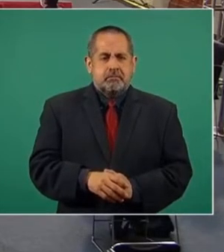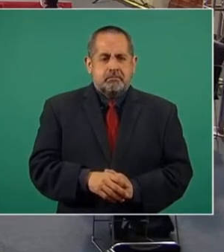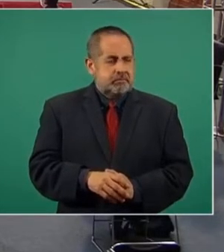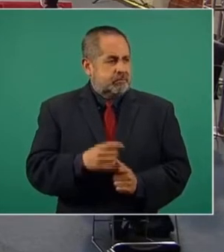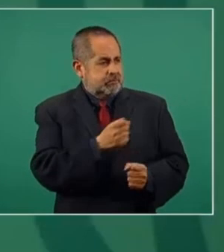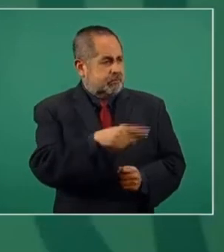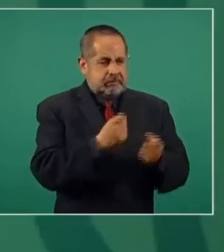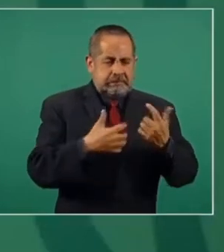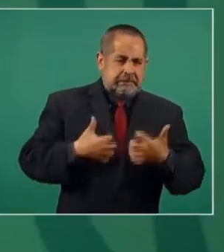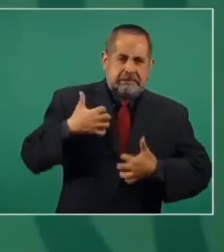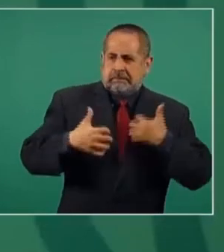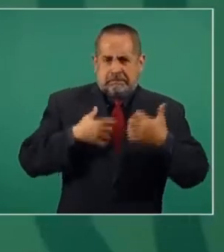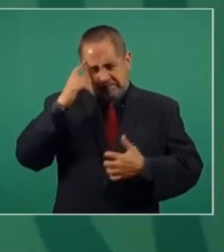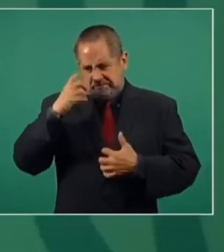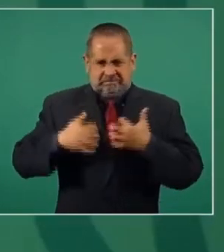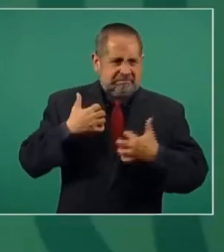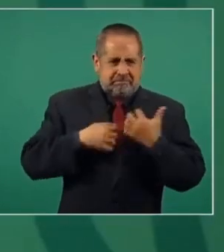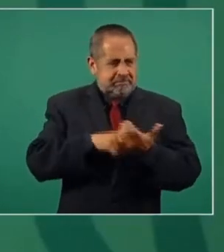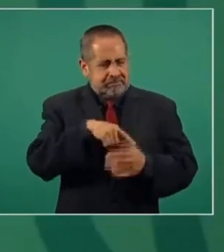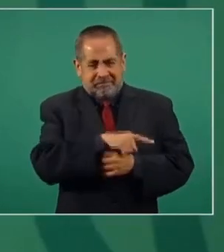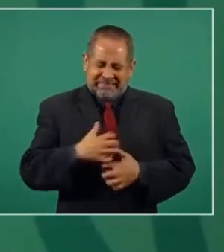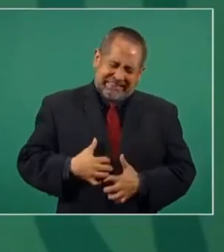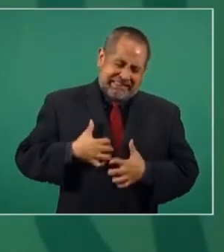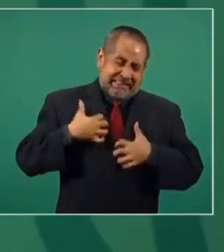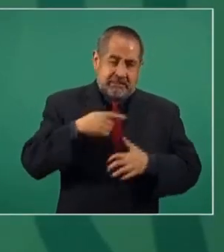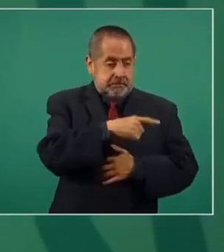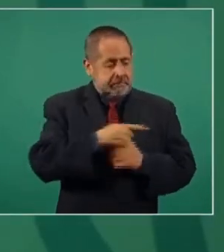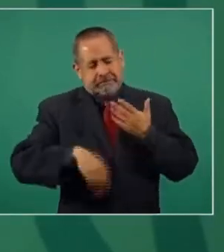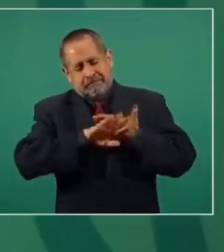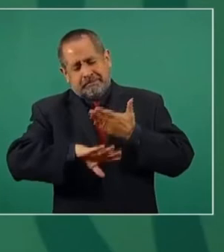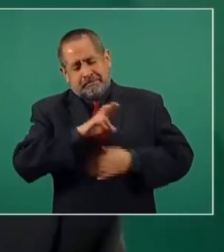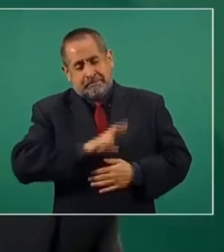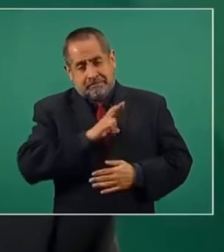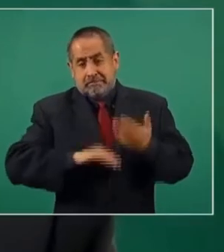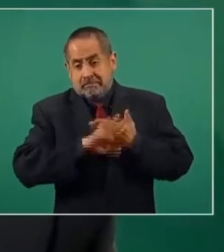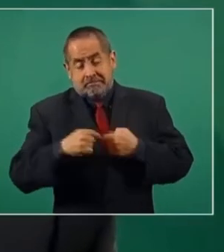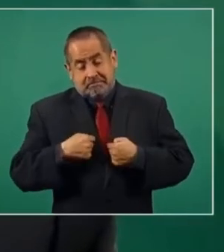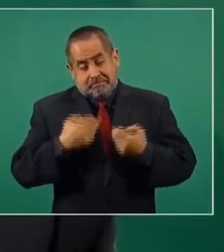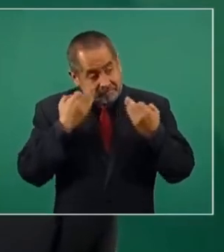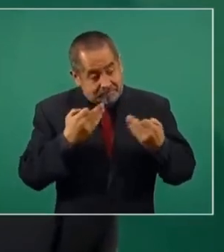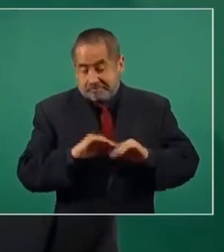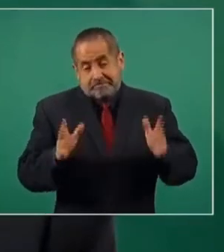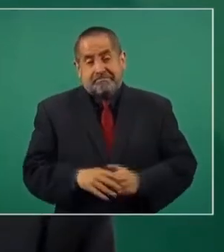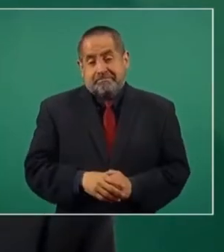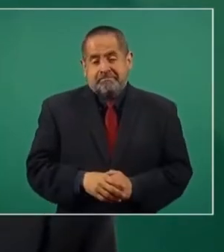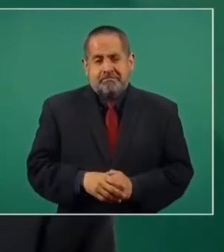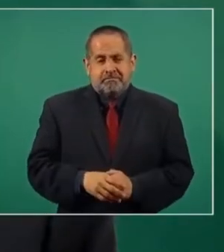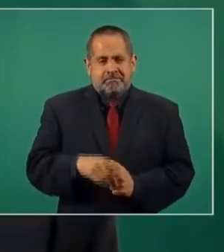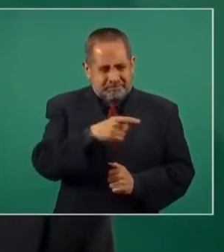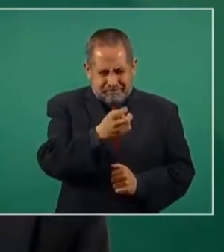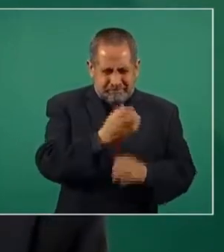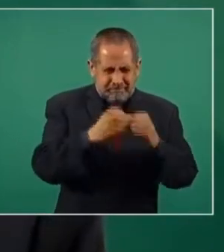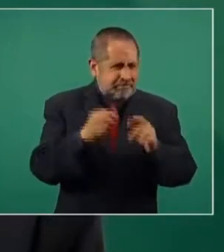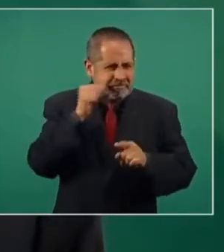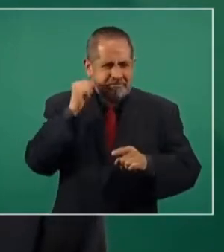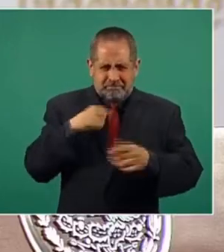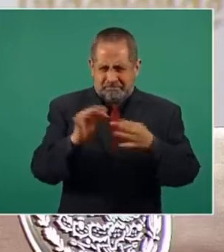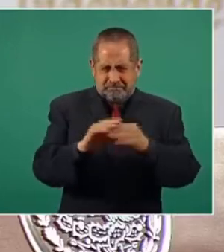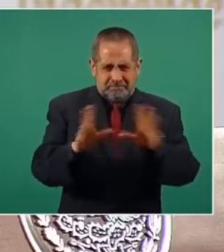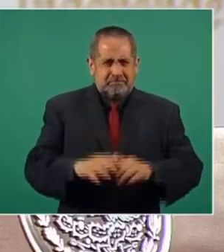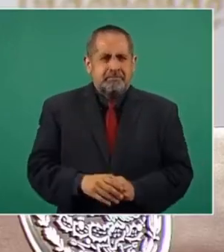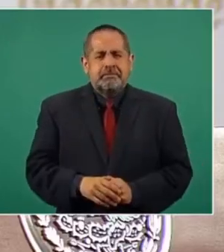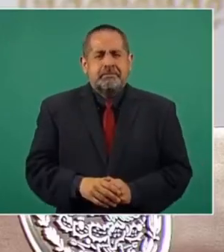el enojo de los medios de información en el país, el coraje contra nosotros. Entonces, en este tipo de cosas, ya lo mencionaba yo,